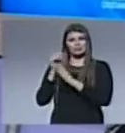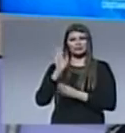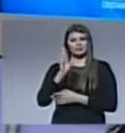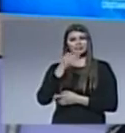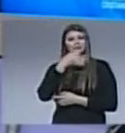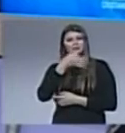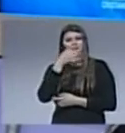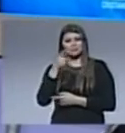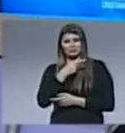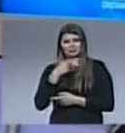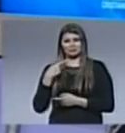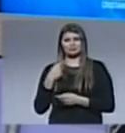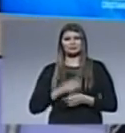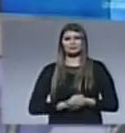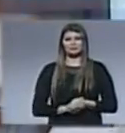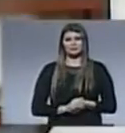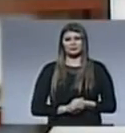el pastor Ricardo Frizen al respecto